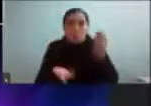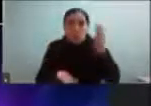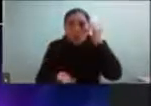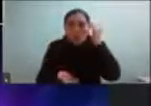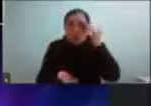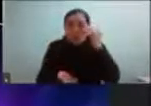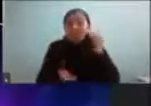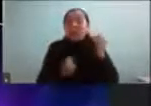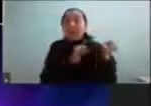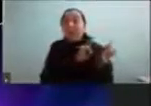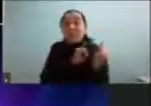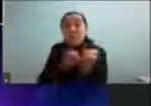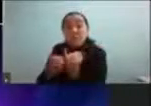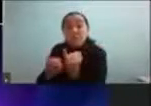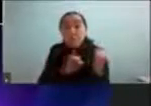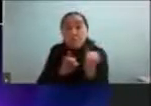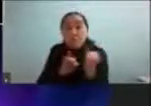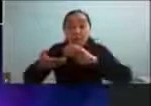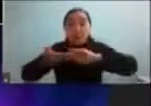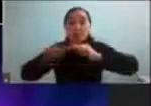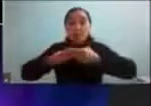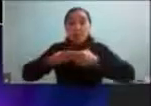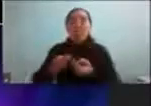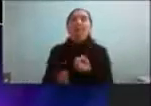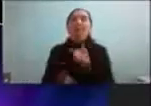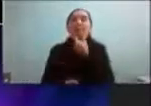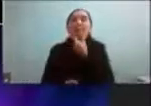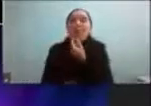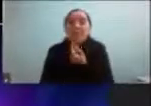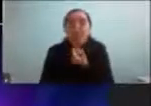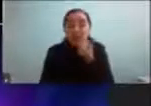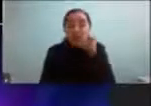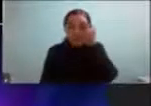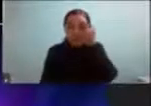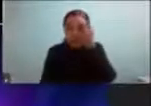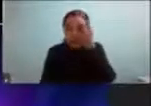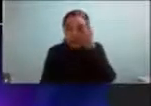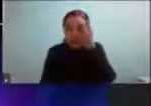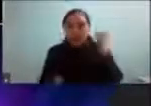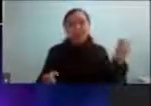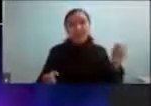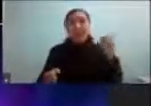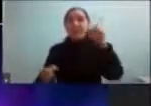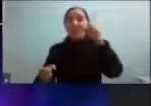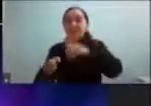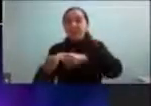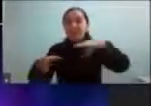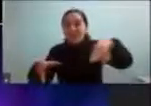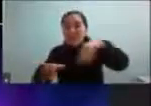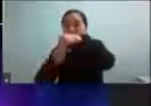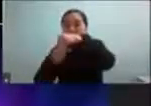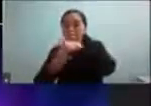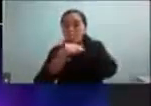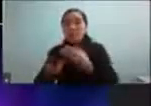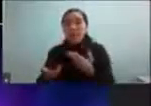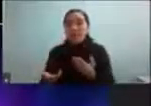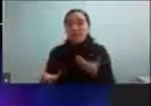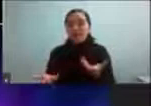fácil y mucho más fluido que las personas puedan formar parte de esa comunidad y no entrar en cuestiones